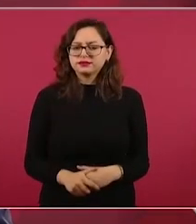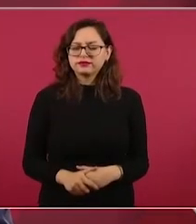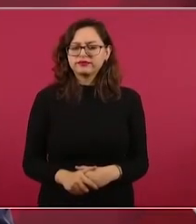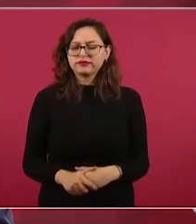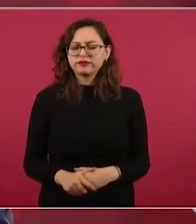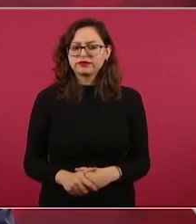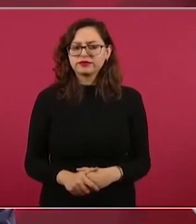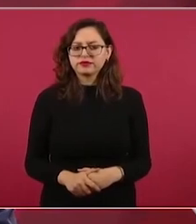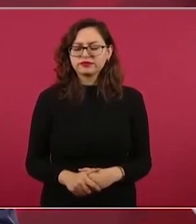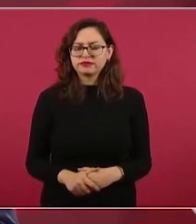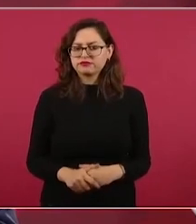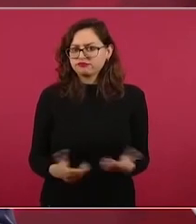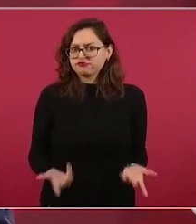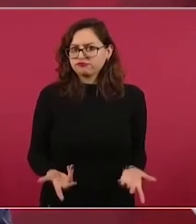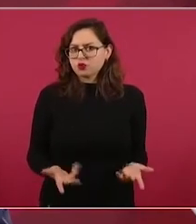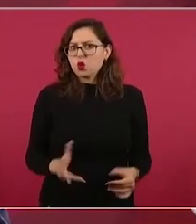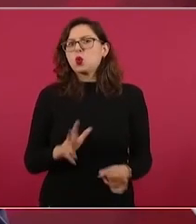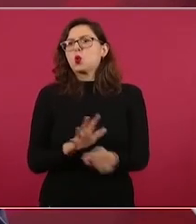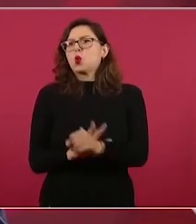¿qué agencia